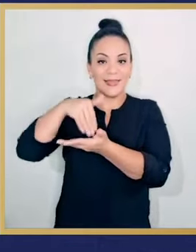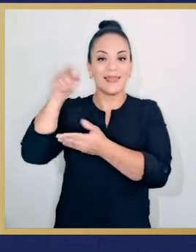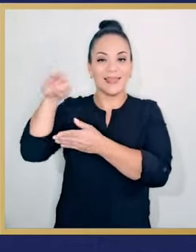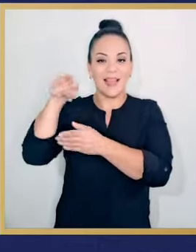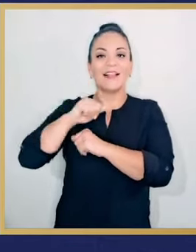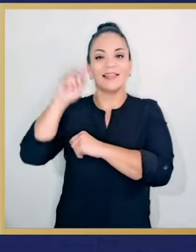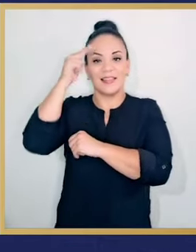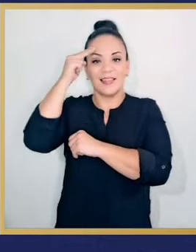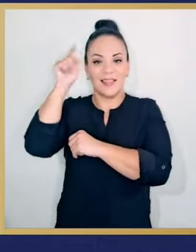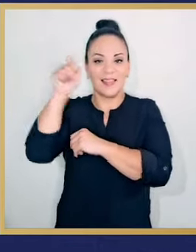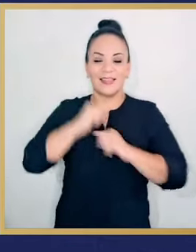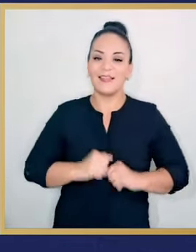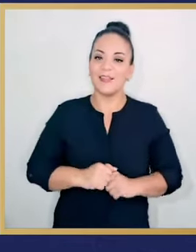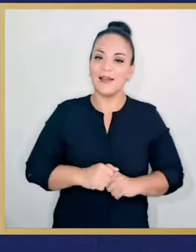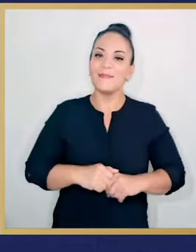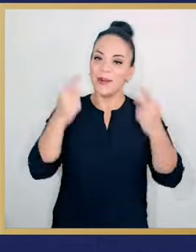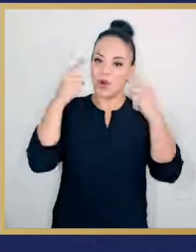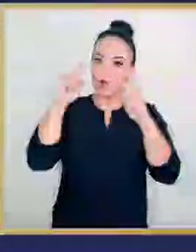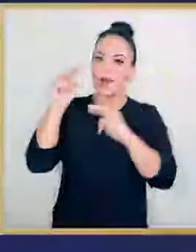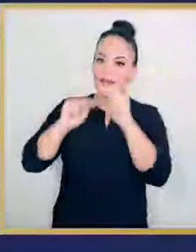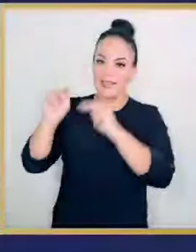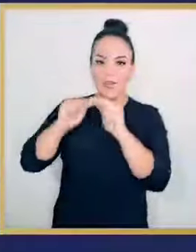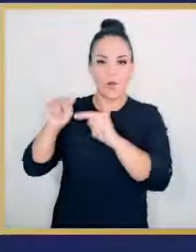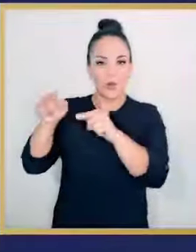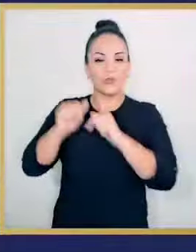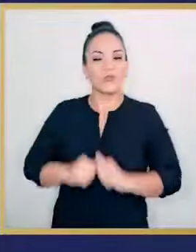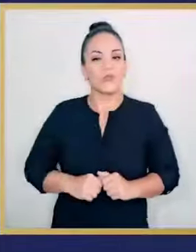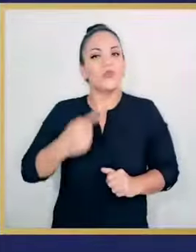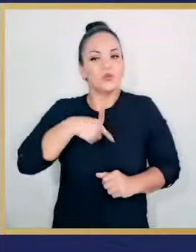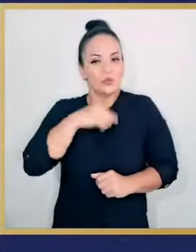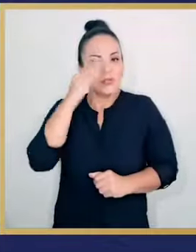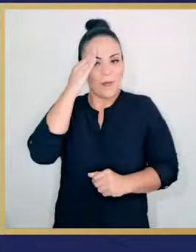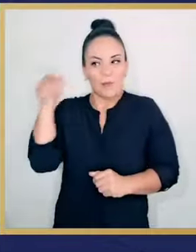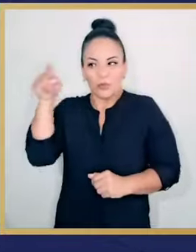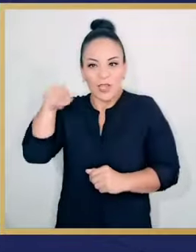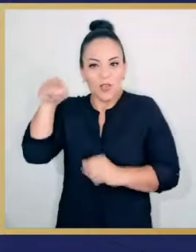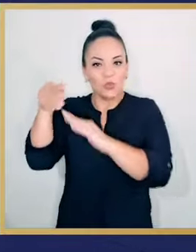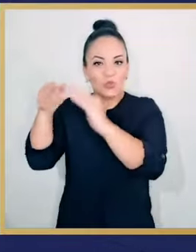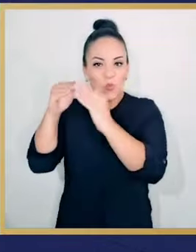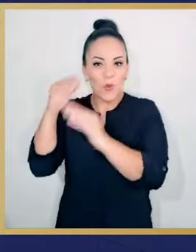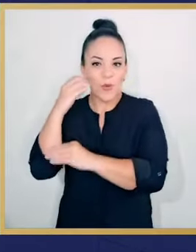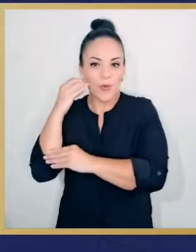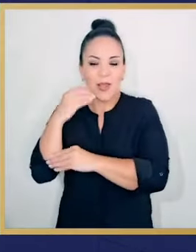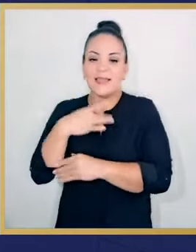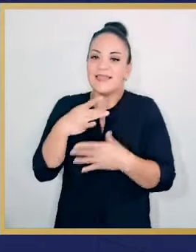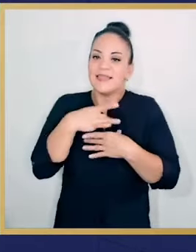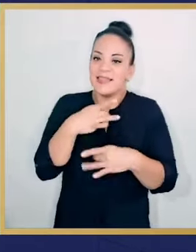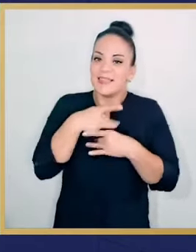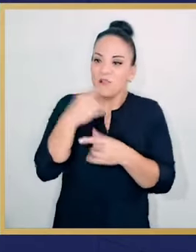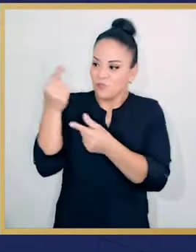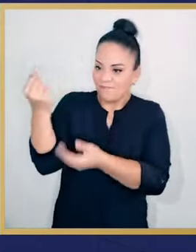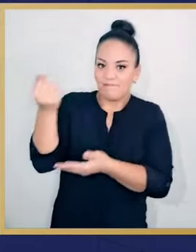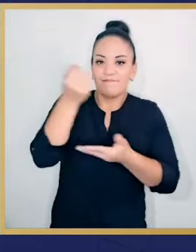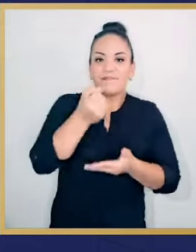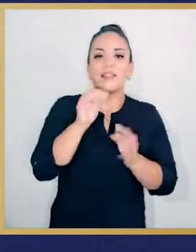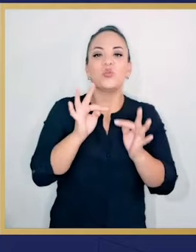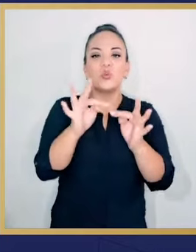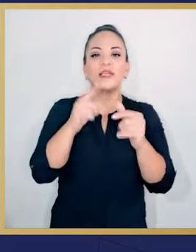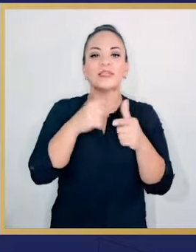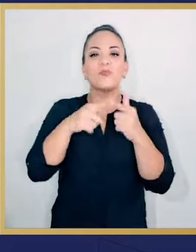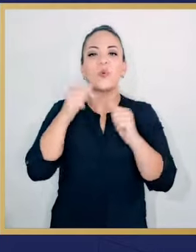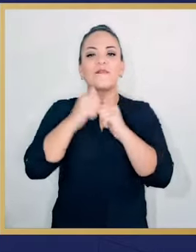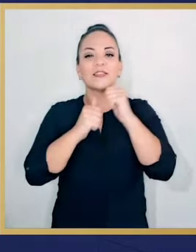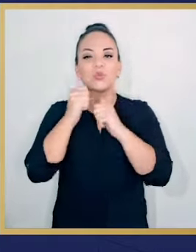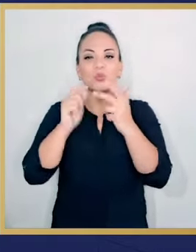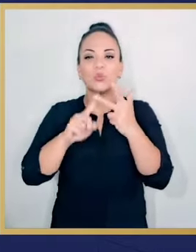capital económica de esta nación árabe, para gestionar oportunidades de negocio. Sabemos del interés de los Emiratis de invertir